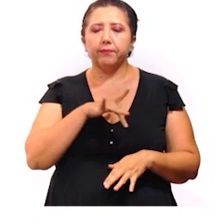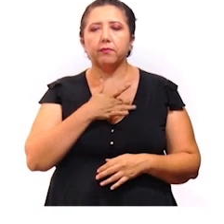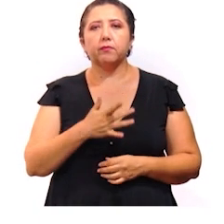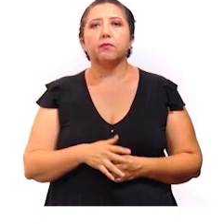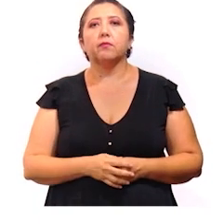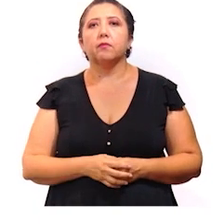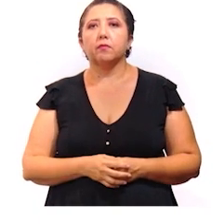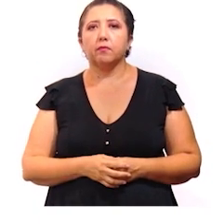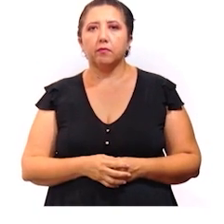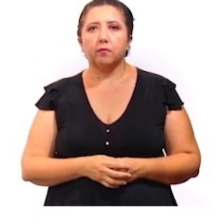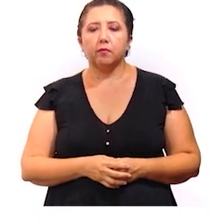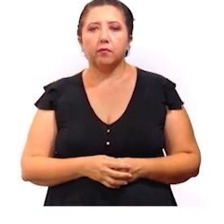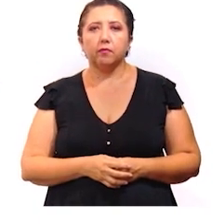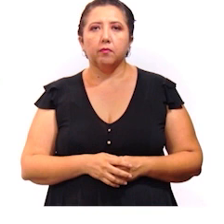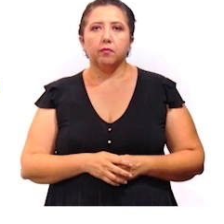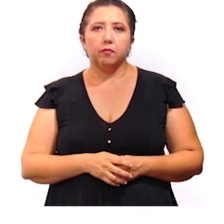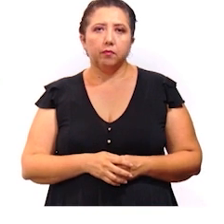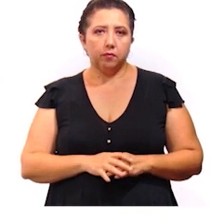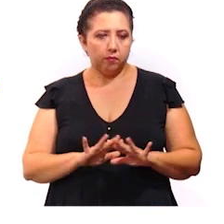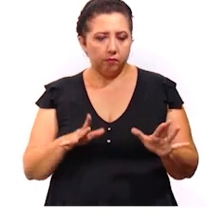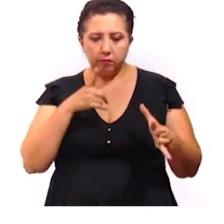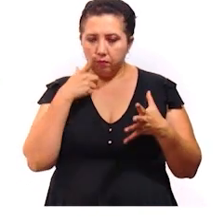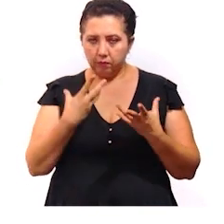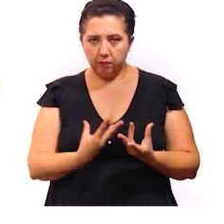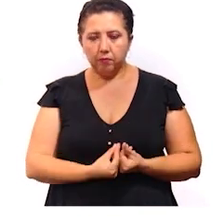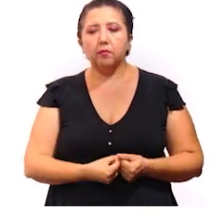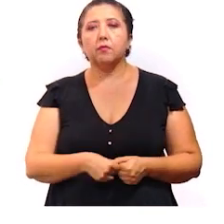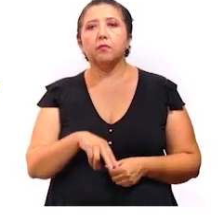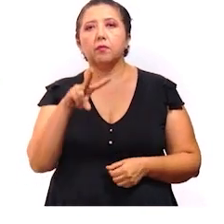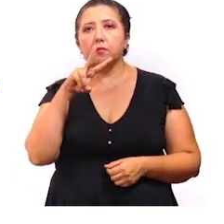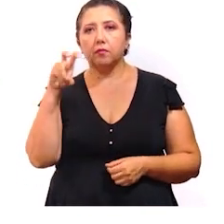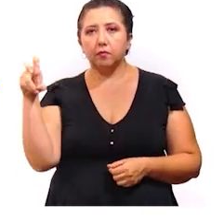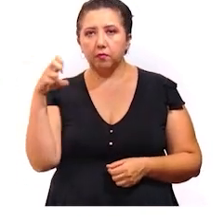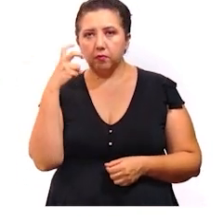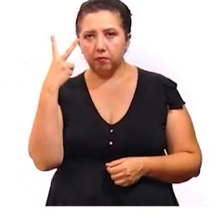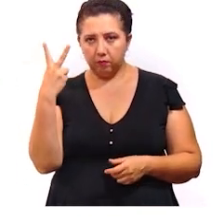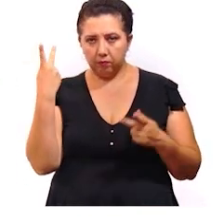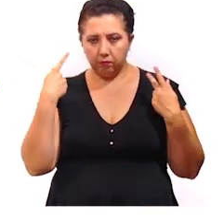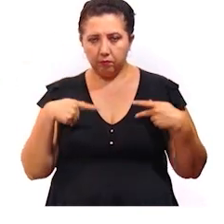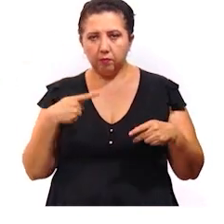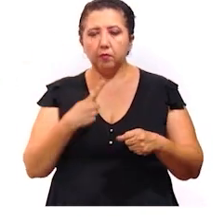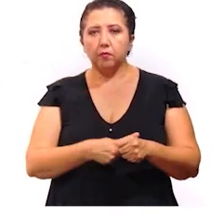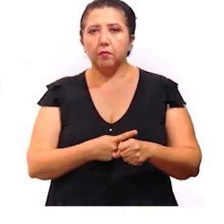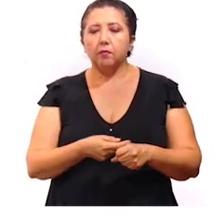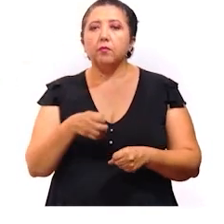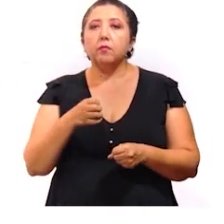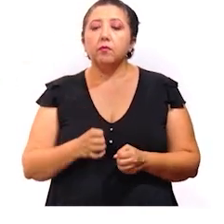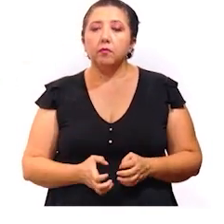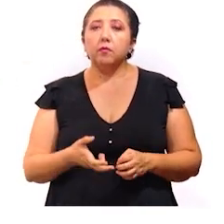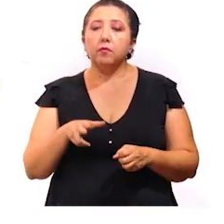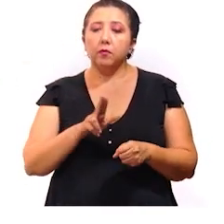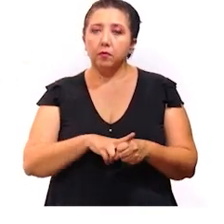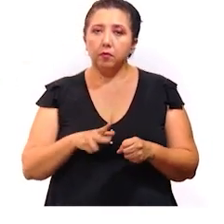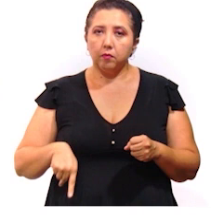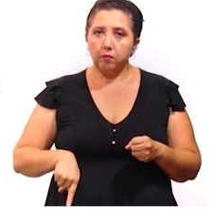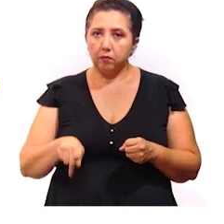Salud de Yucatán. Presentan síntomas leves. Como ya mencionamos, 202 de los casos positivos están en